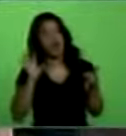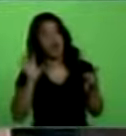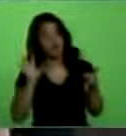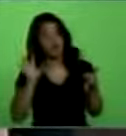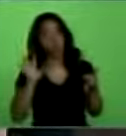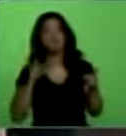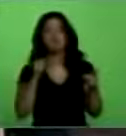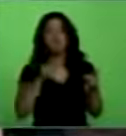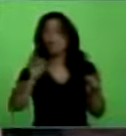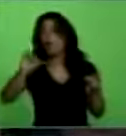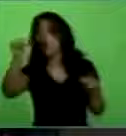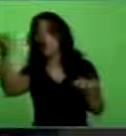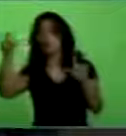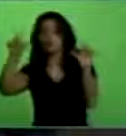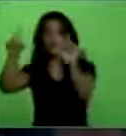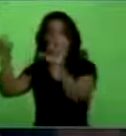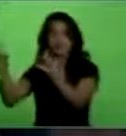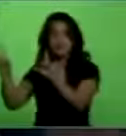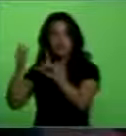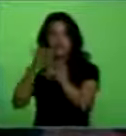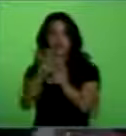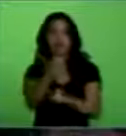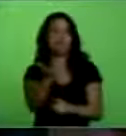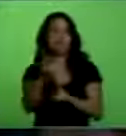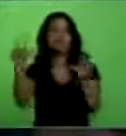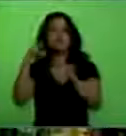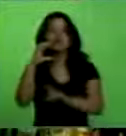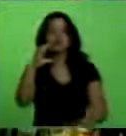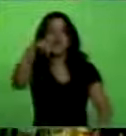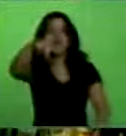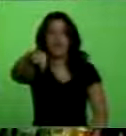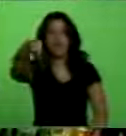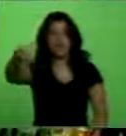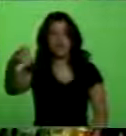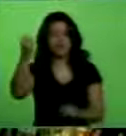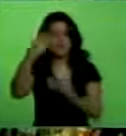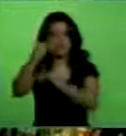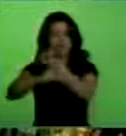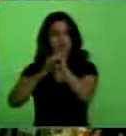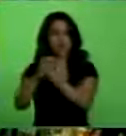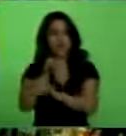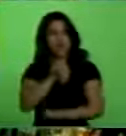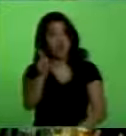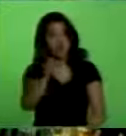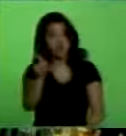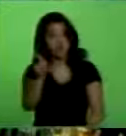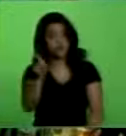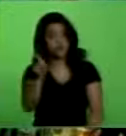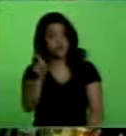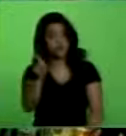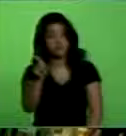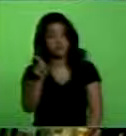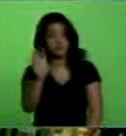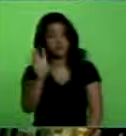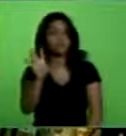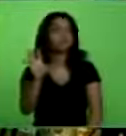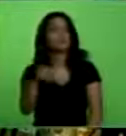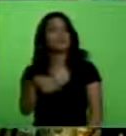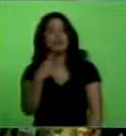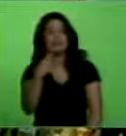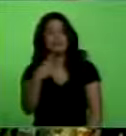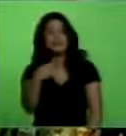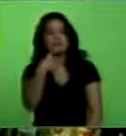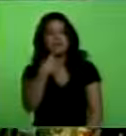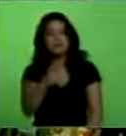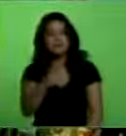entonces las otras cadenas, por ejemplo, como CNN, que se ha convertido en, no sé, no vamos a decir la